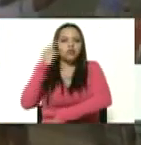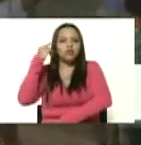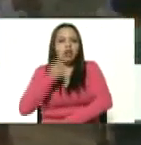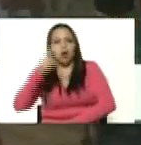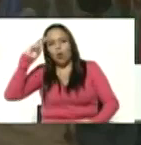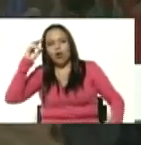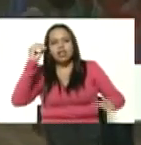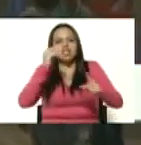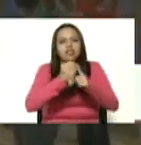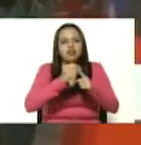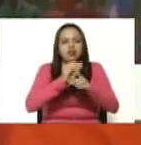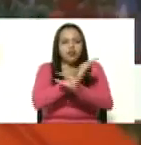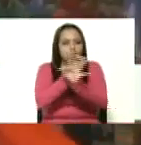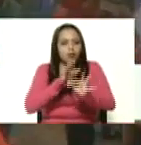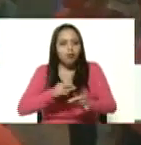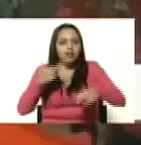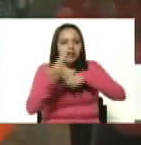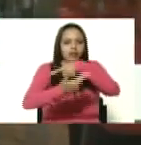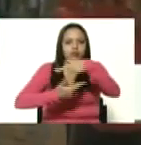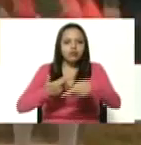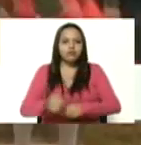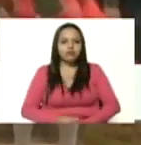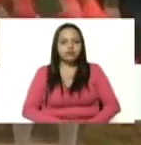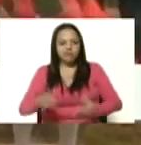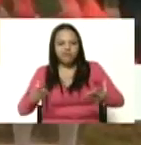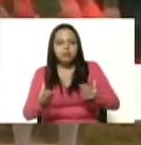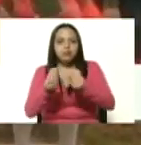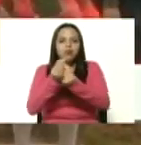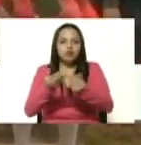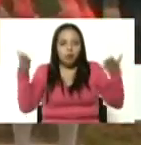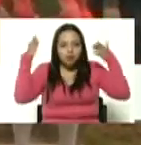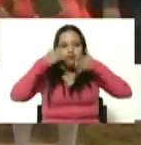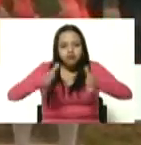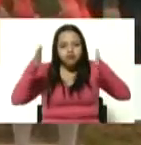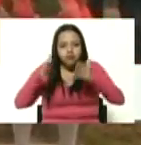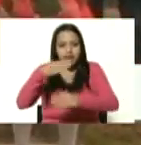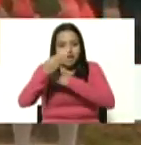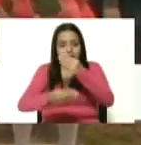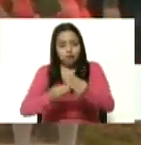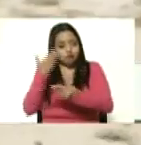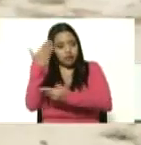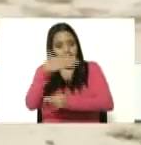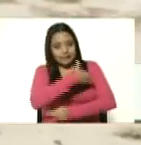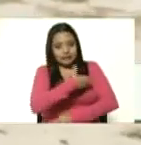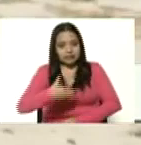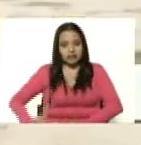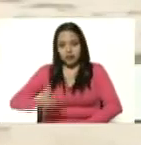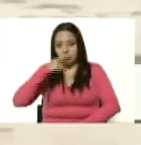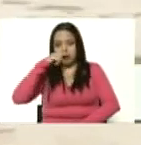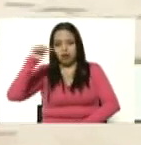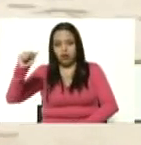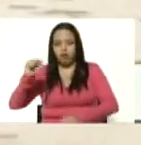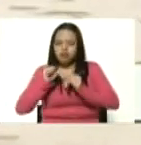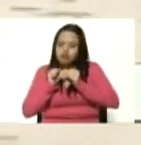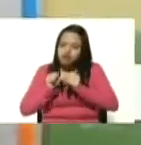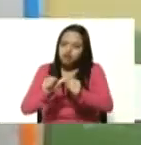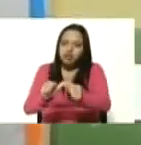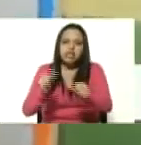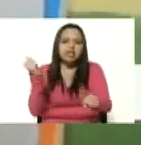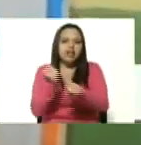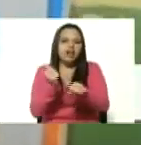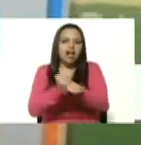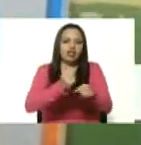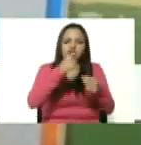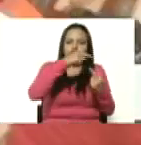nuestra revolución junto con los lineamientos que usted nos ha dado mi comandante en jefe para consolidar el MTRR y el SOTU